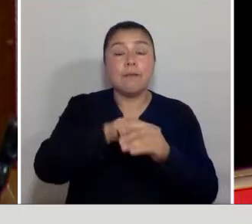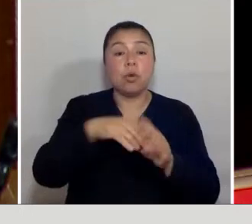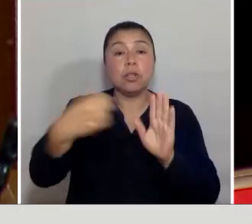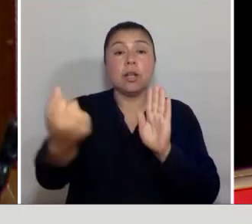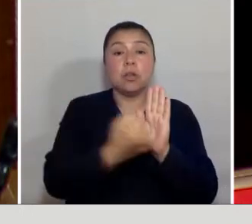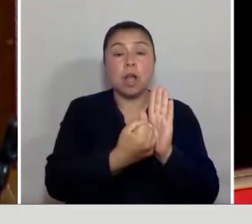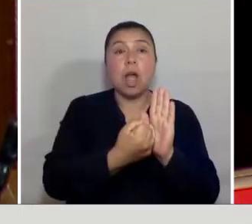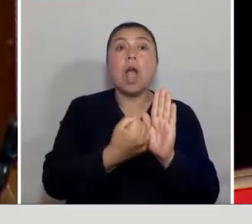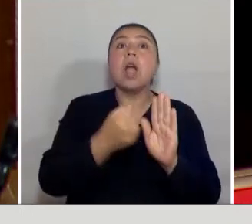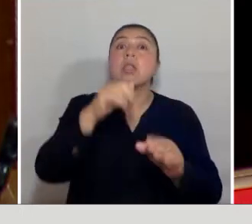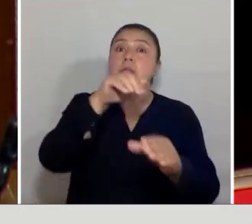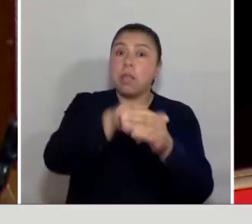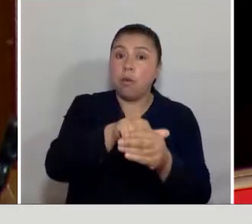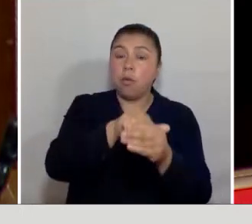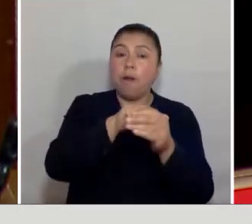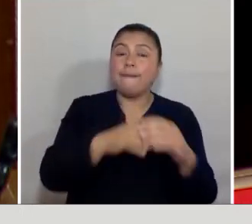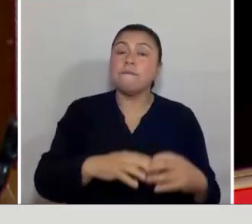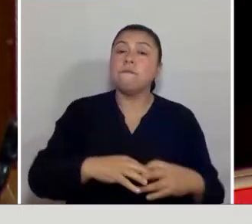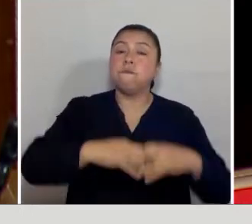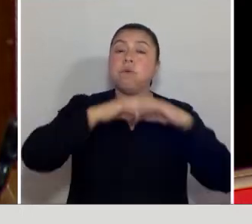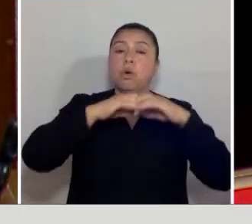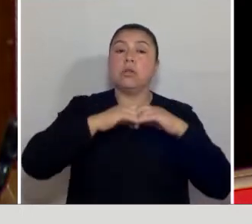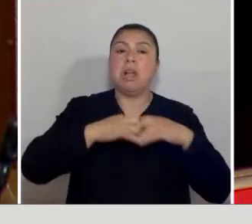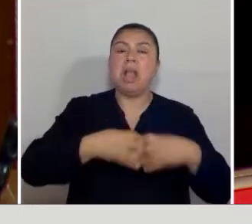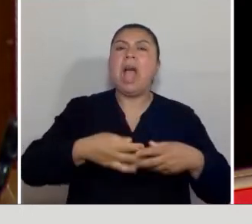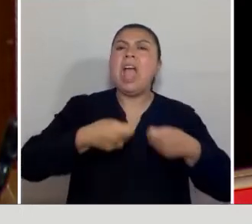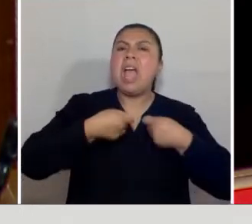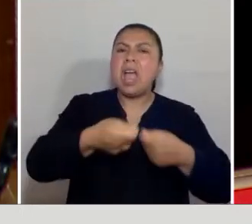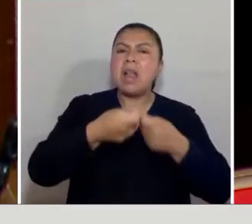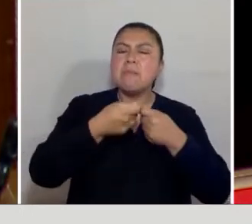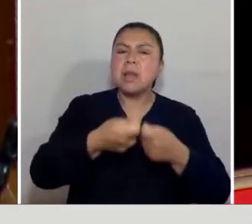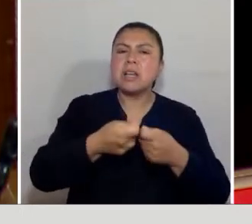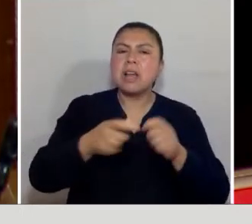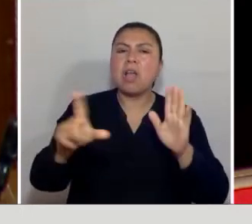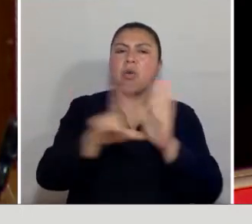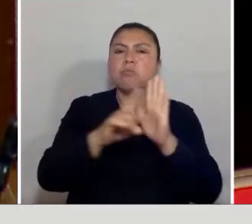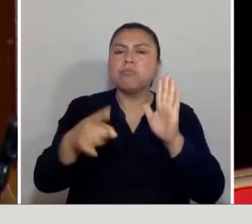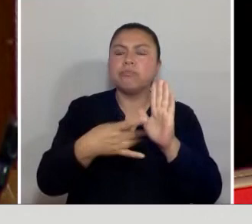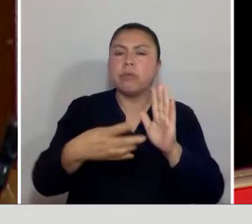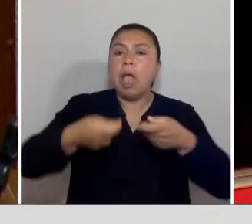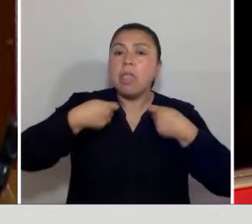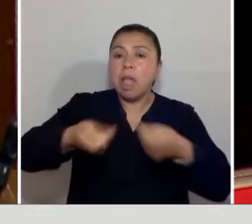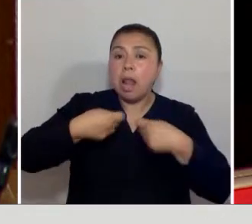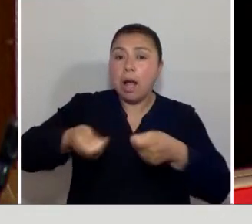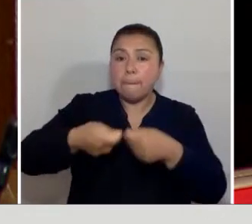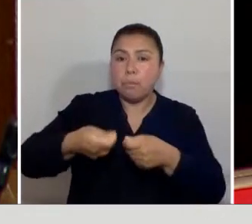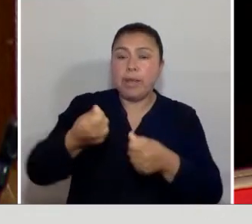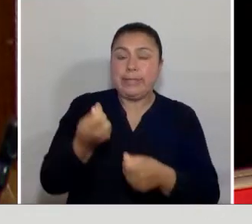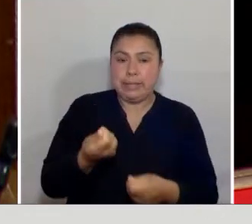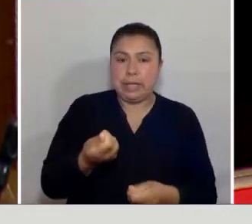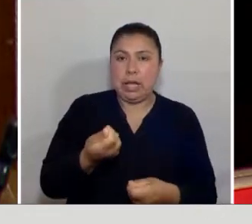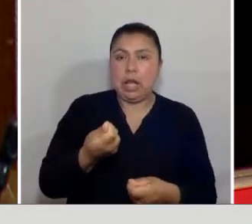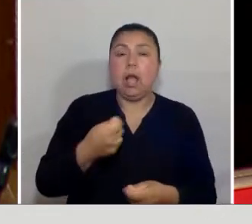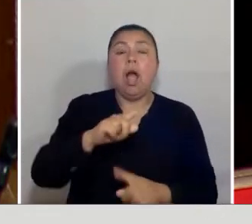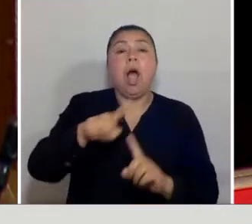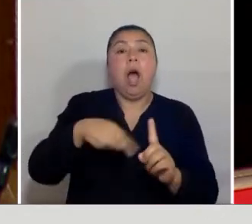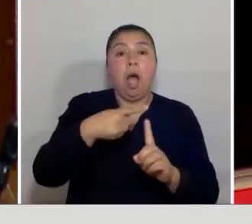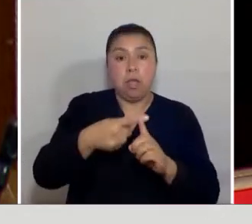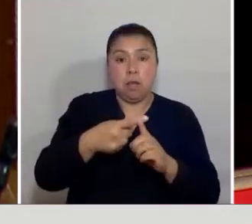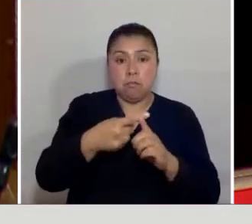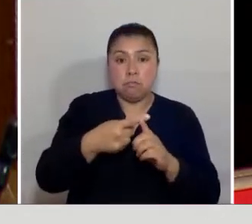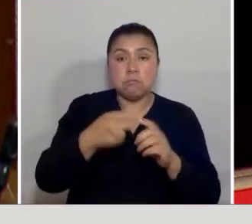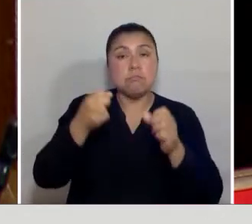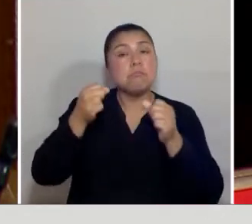votando para fortalecer el mercado negro de las apuestas en línea. Además, dejan abierta la cancha para